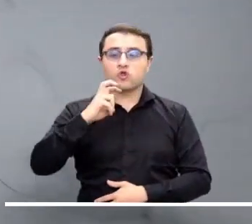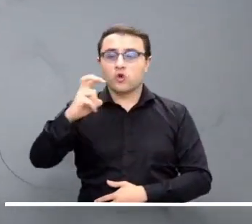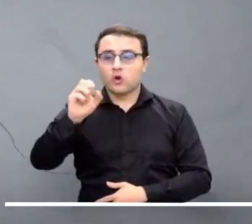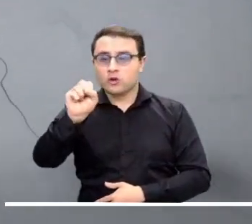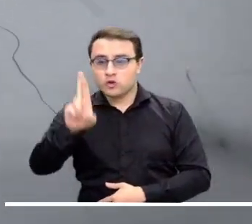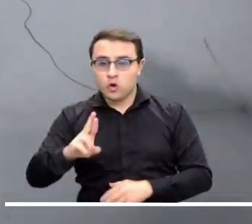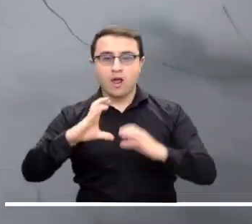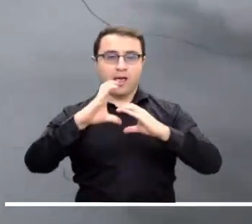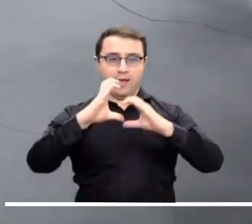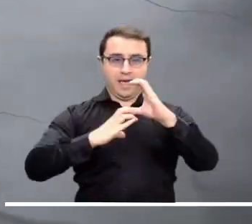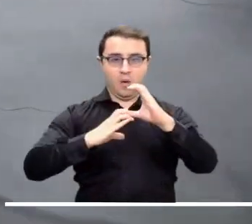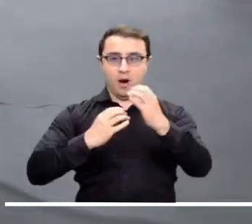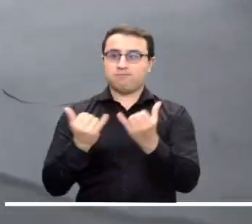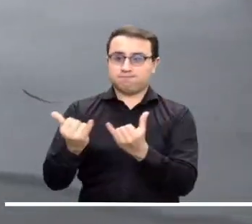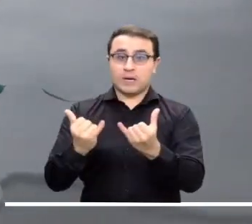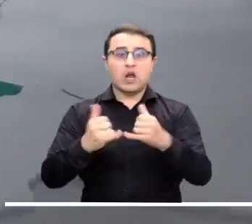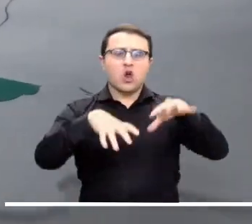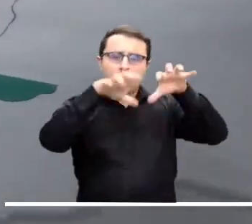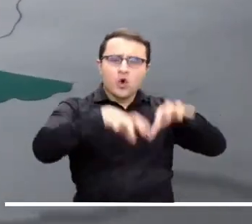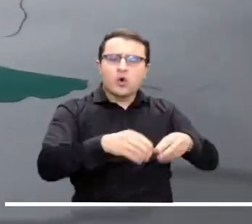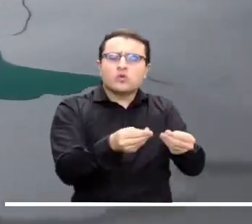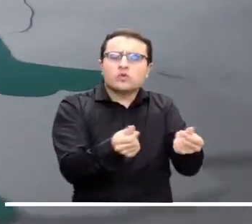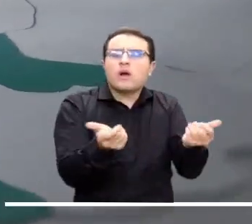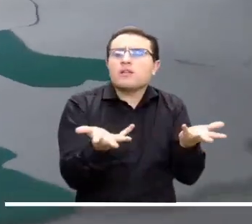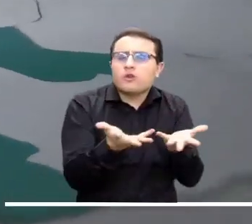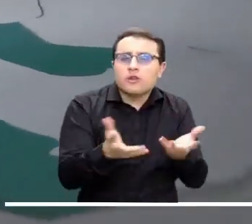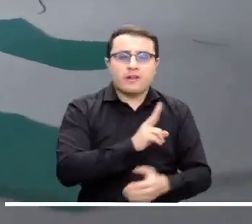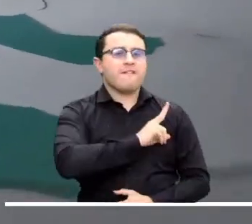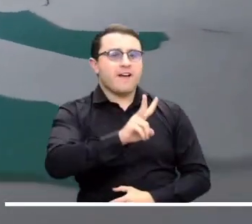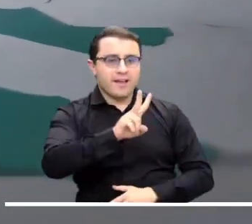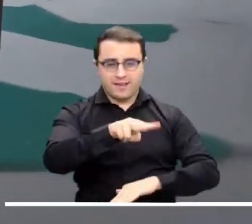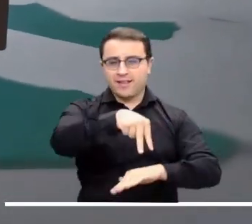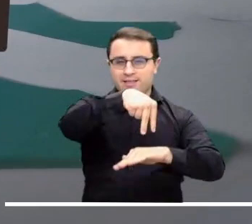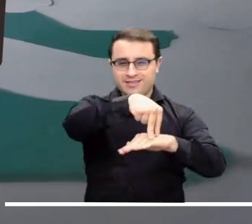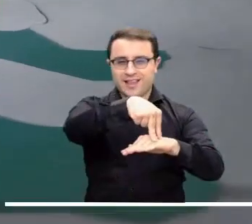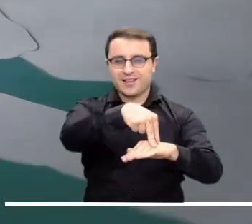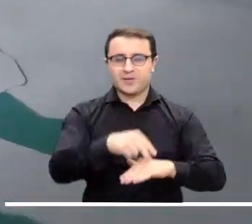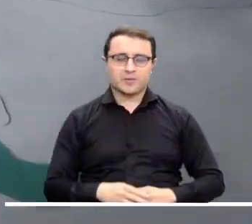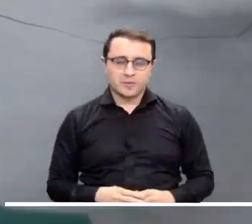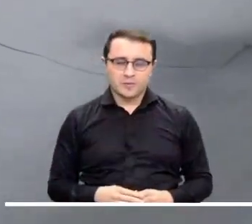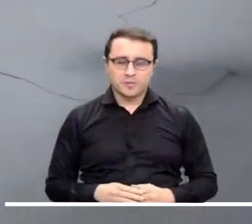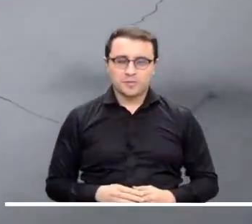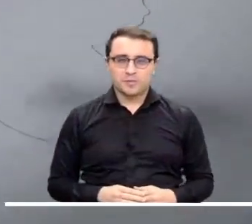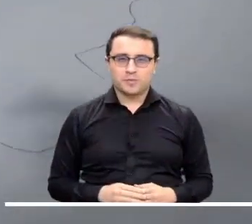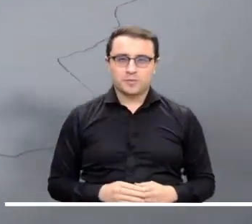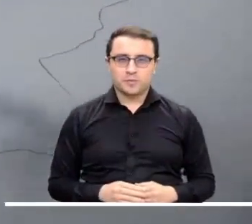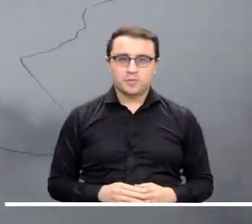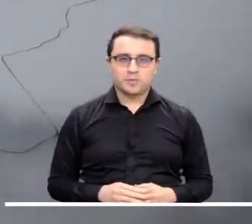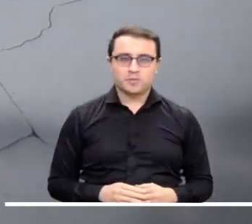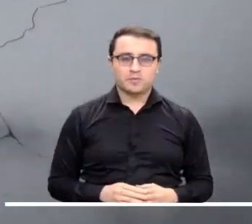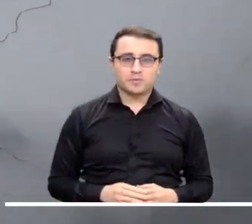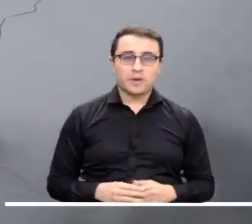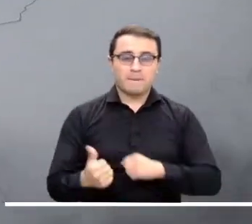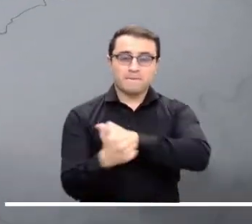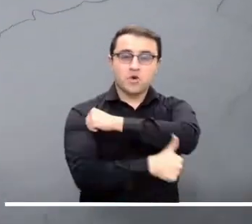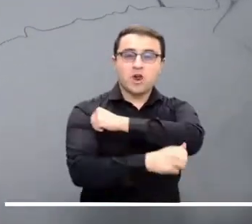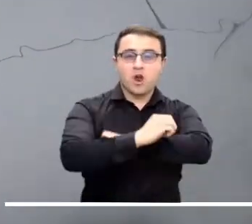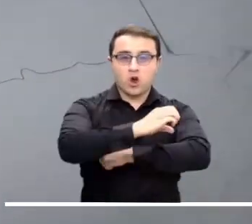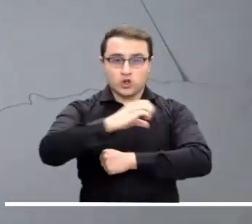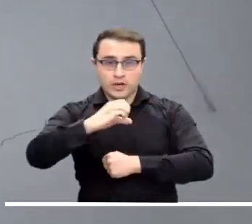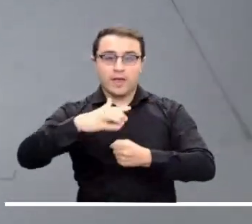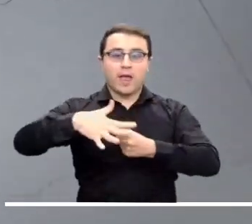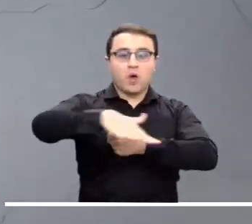en el Pacífico, particularmente en el norte y sur de Chocó y en Cauca. Lluvias menores se prevén en Valle de Cauca y Nariño.